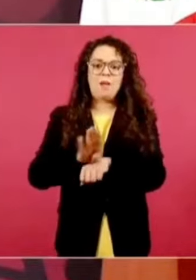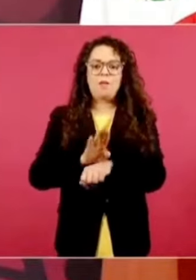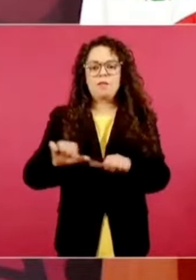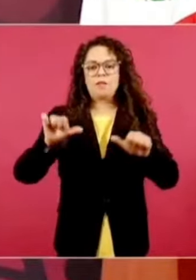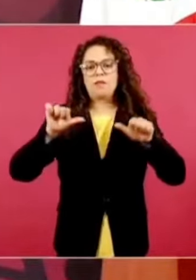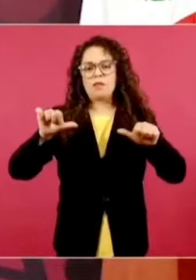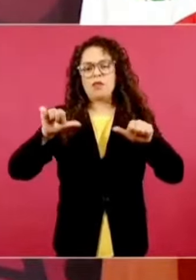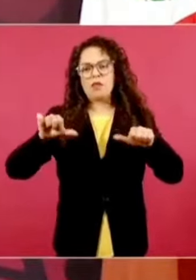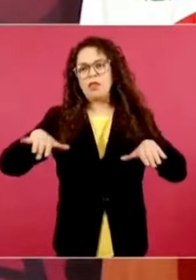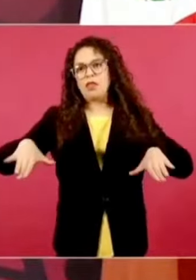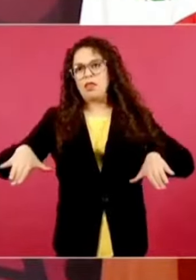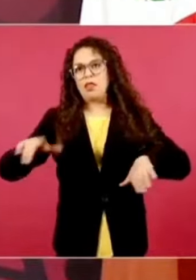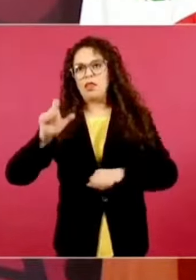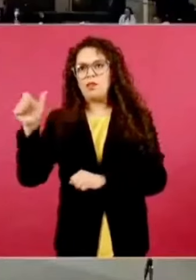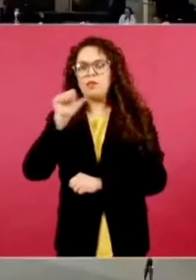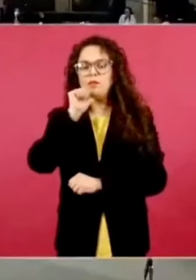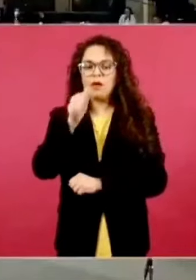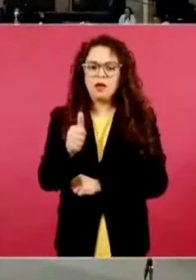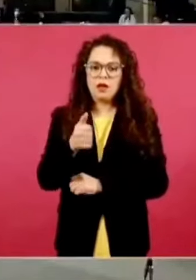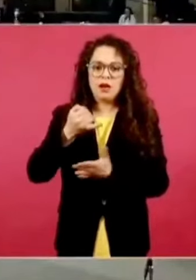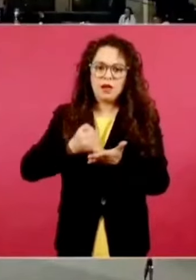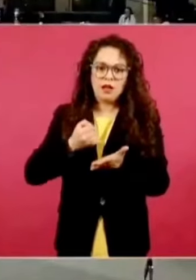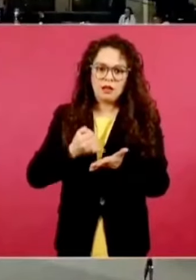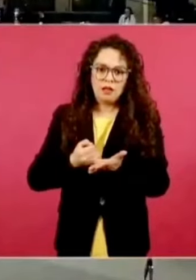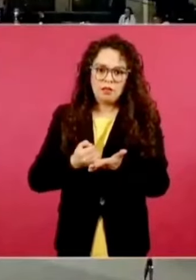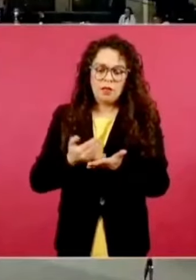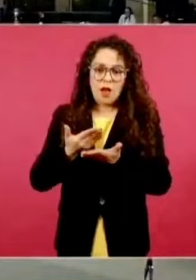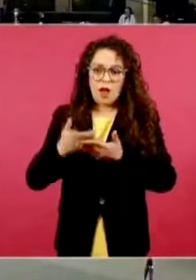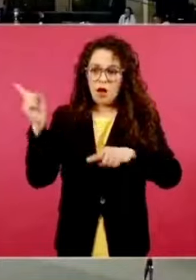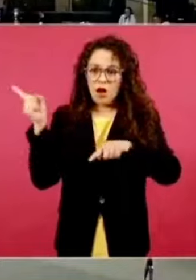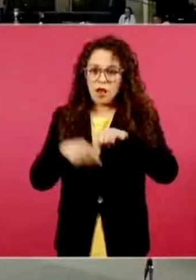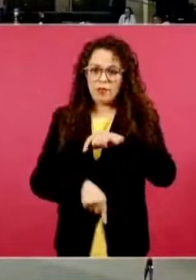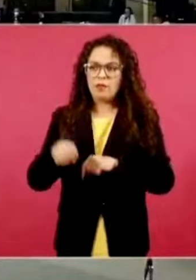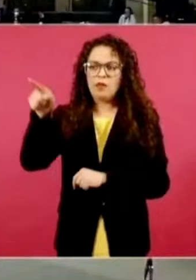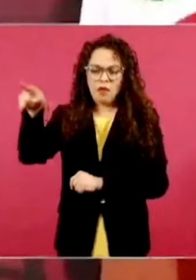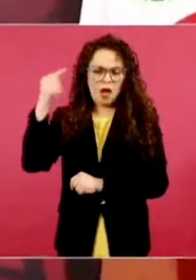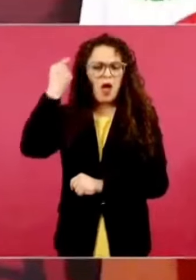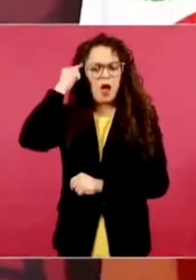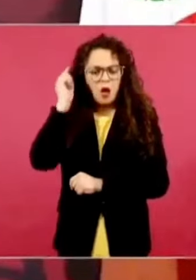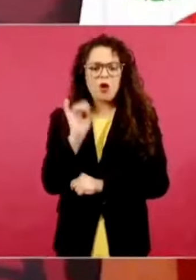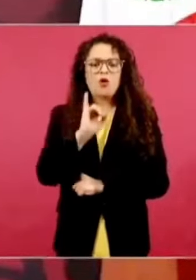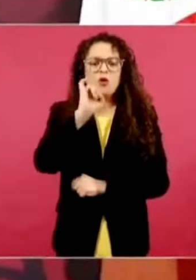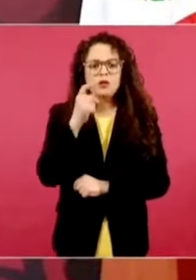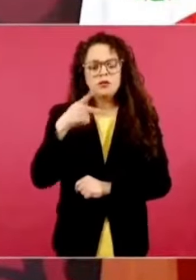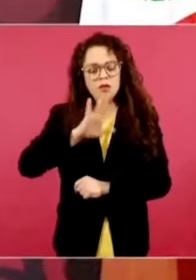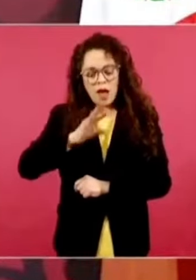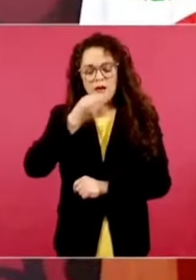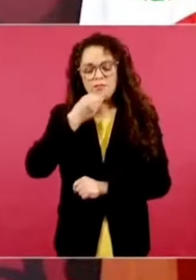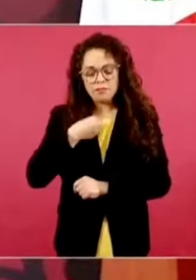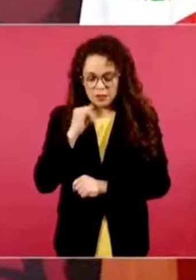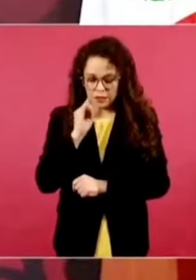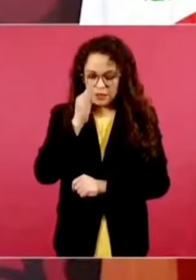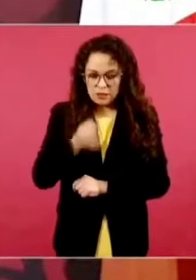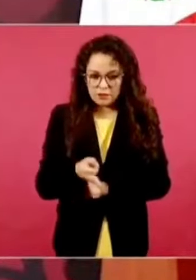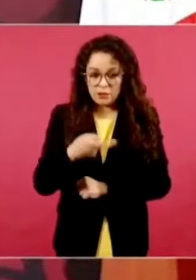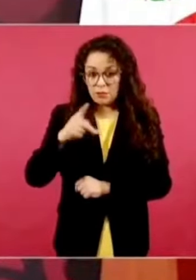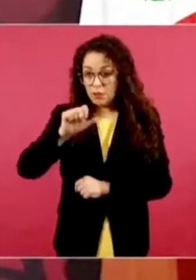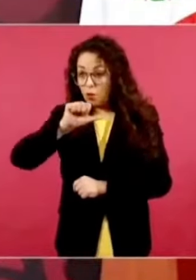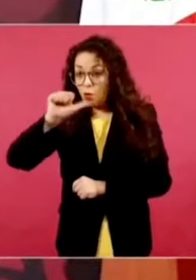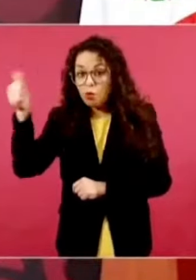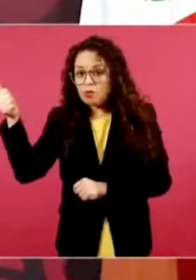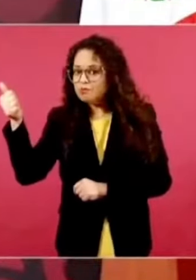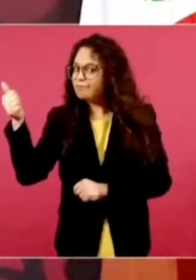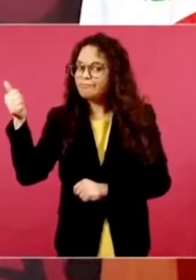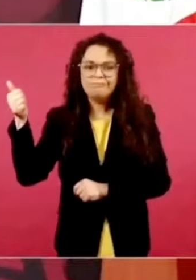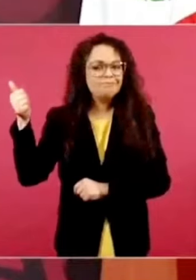pero otros no, otros lo que quieren